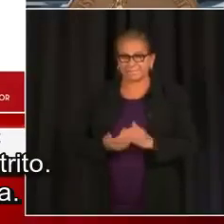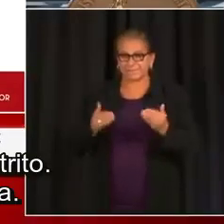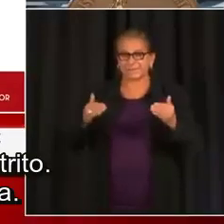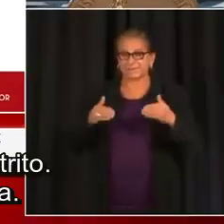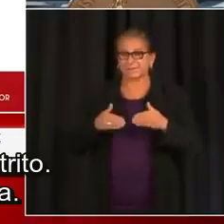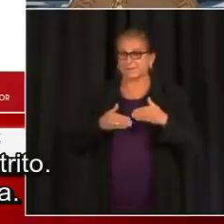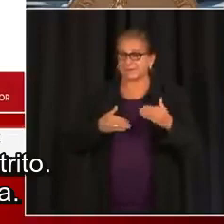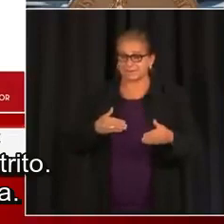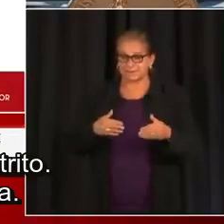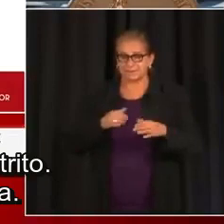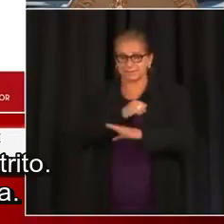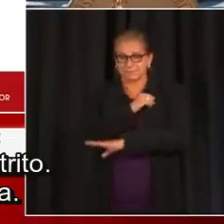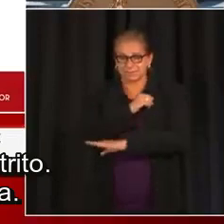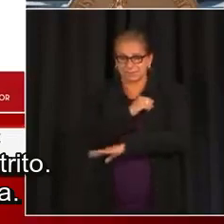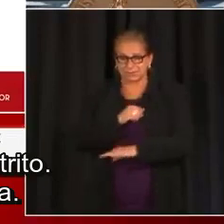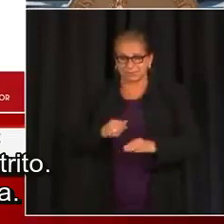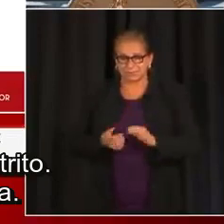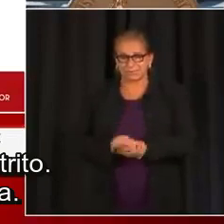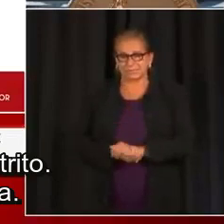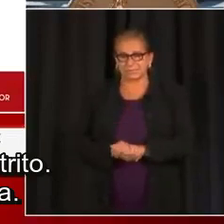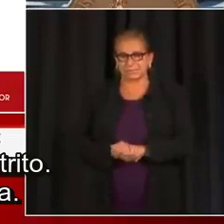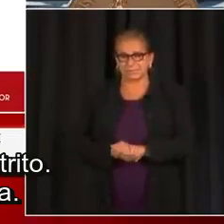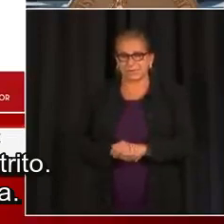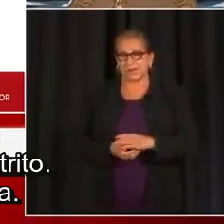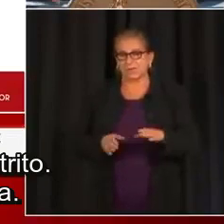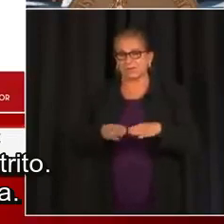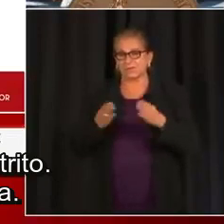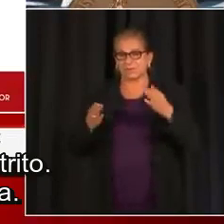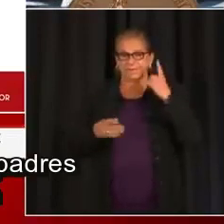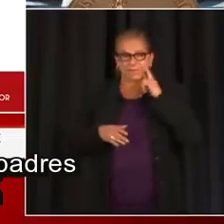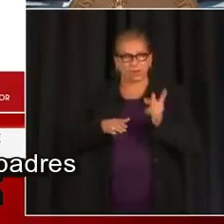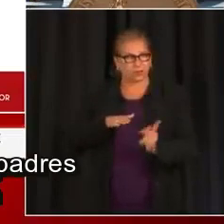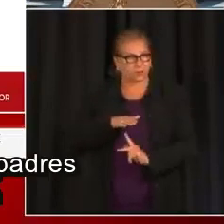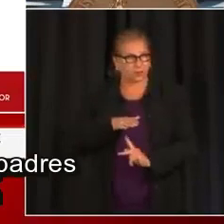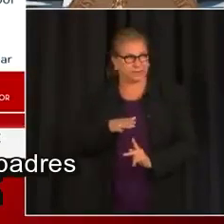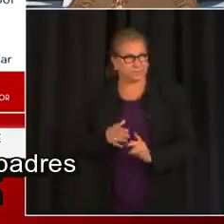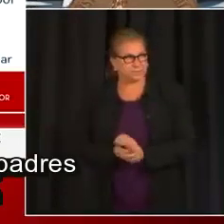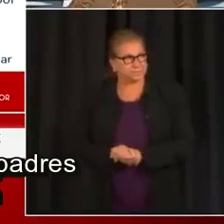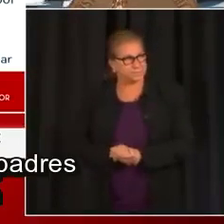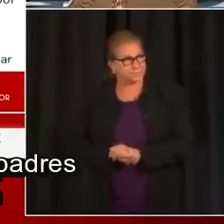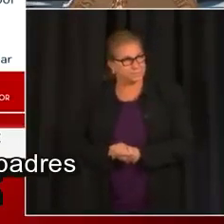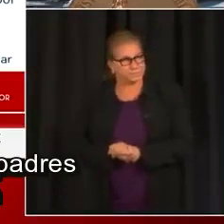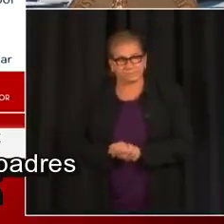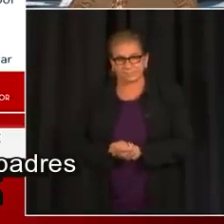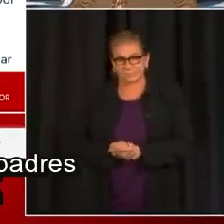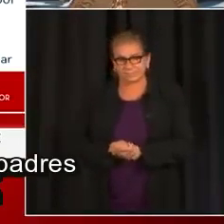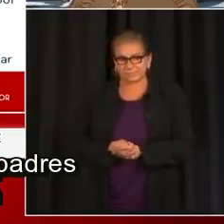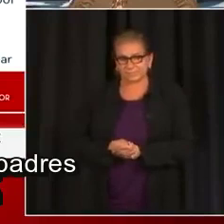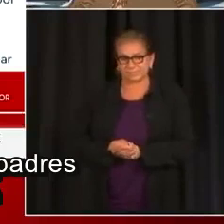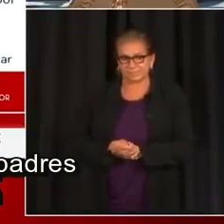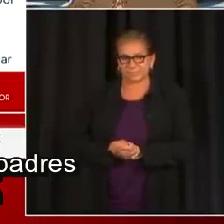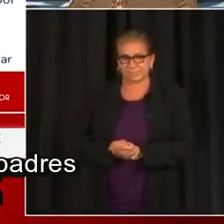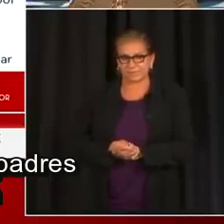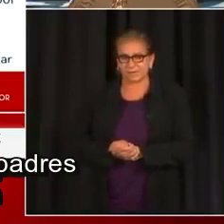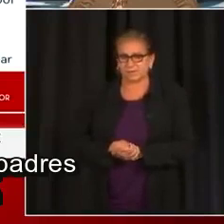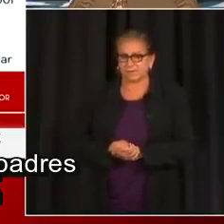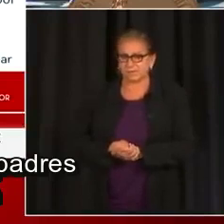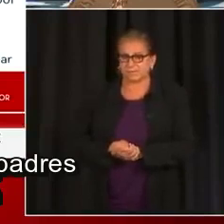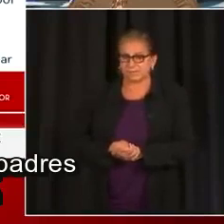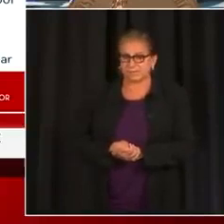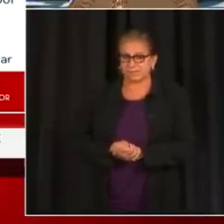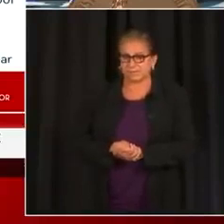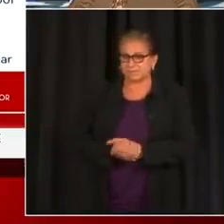en el distrito, las escuelas públicas del distrito. Tomen esas fechas en cuenta. También quiero recordarles a los padres que hay mucha